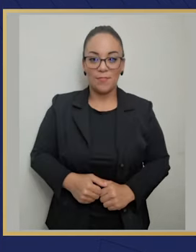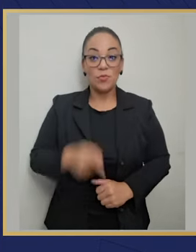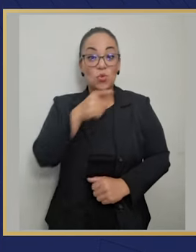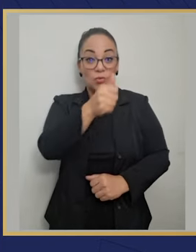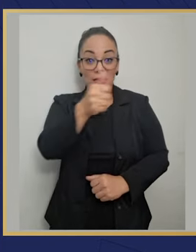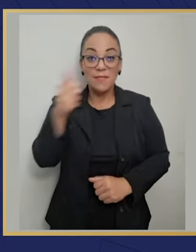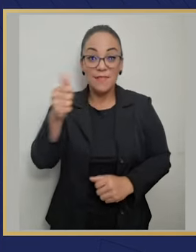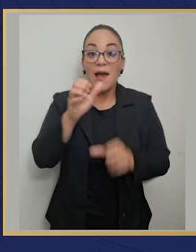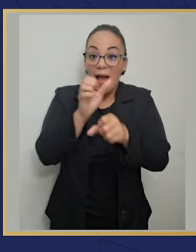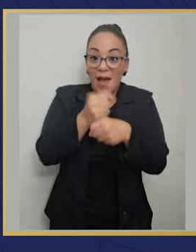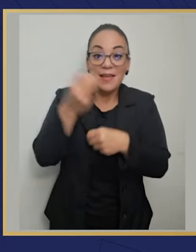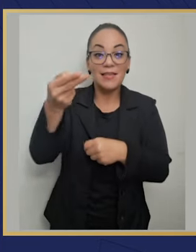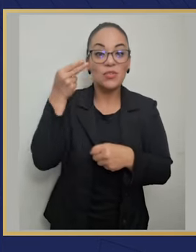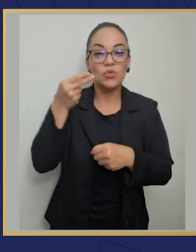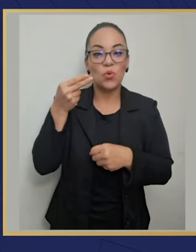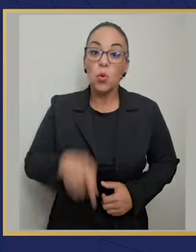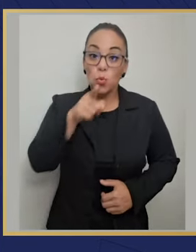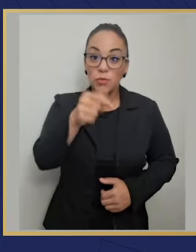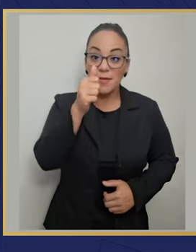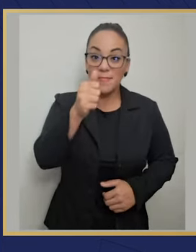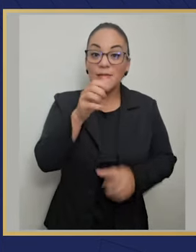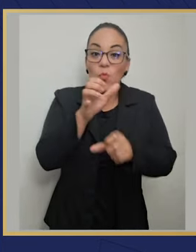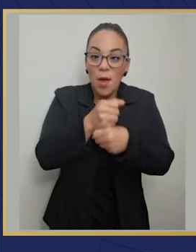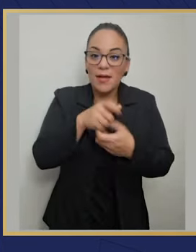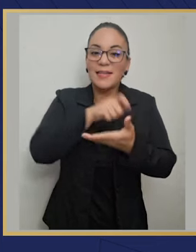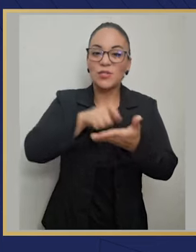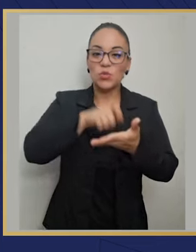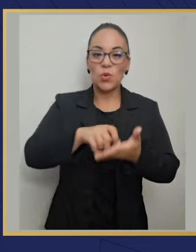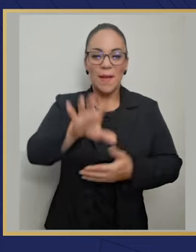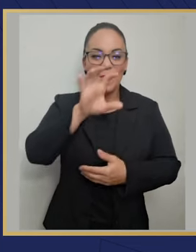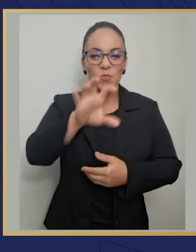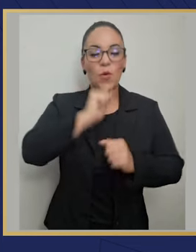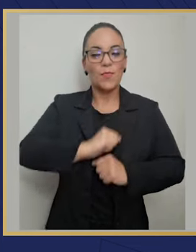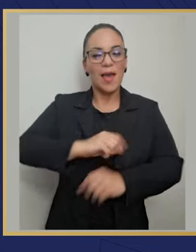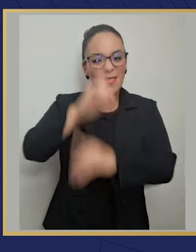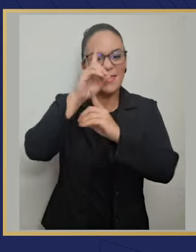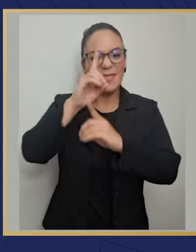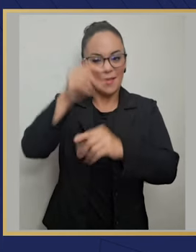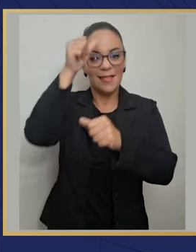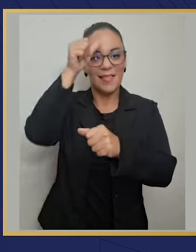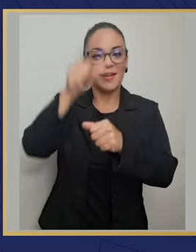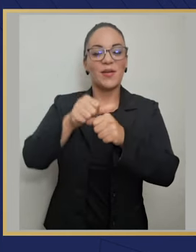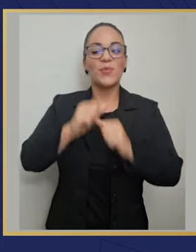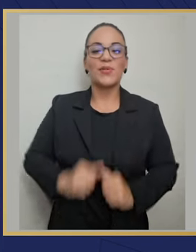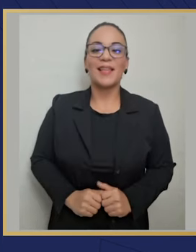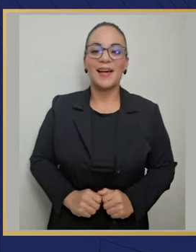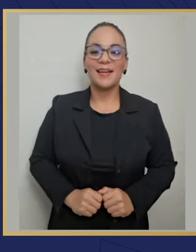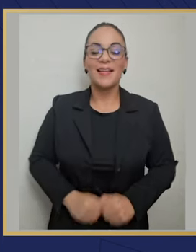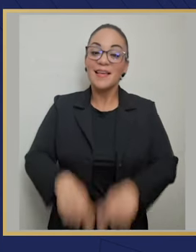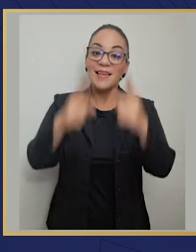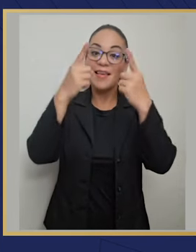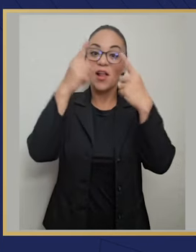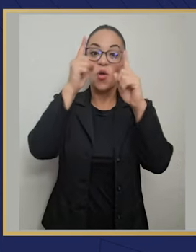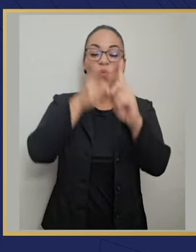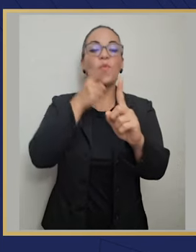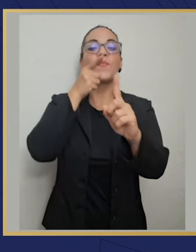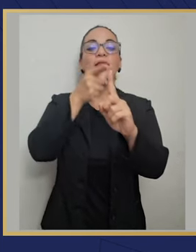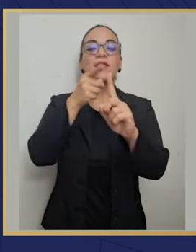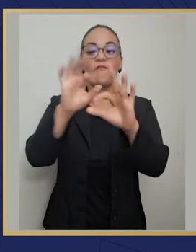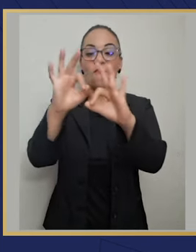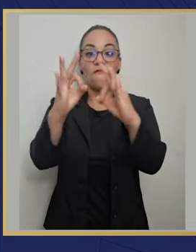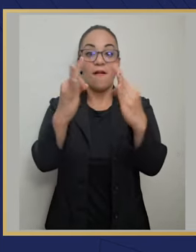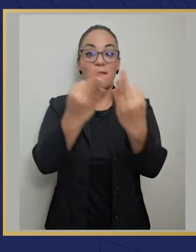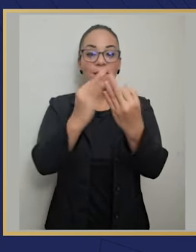la mejor de las historias escriba usted una historia digna de ser recordada que conduzca a la unidad de su